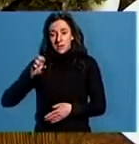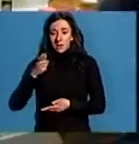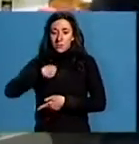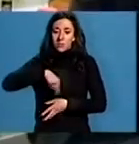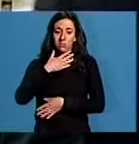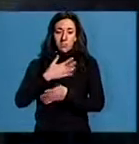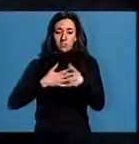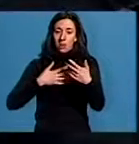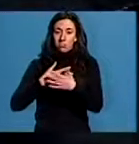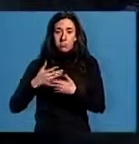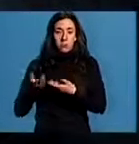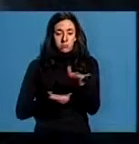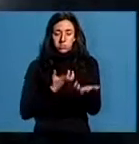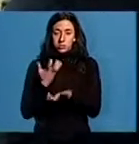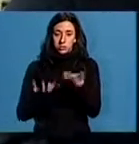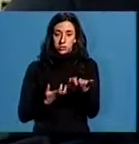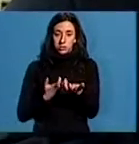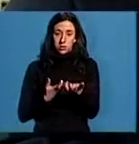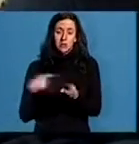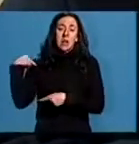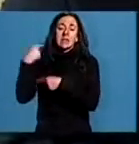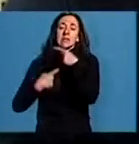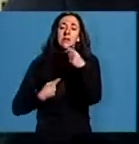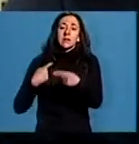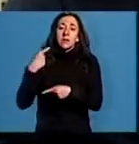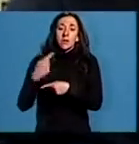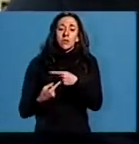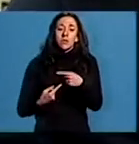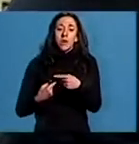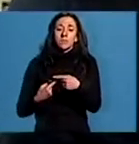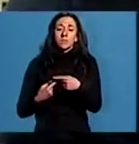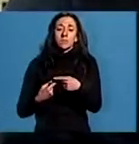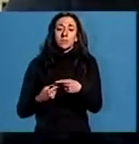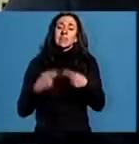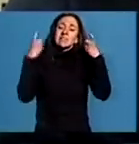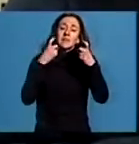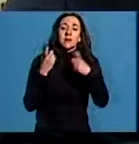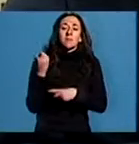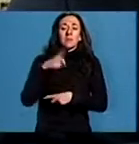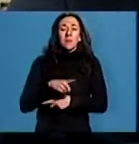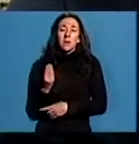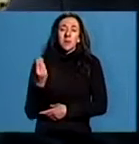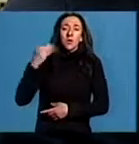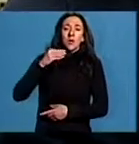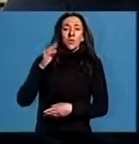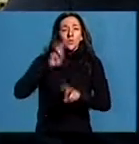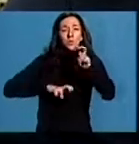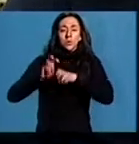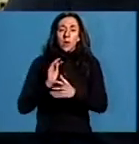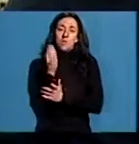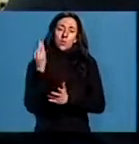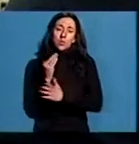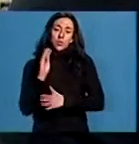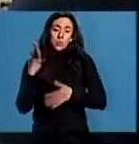galega. Ao ser un menú tradicional e ter unha carta tradicional intentamos buscar unhos produtos que